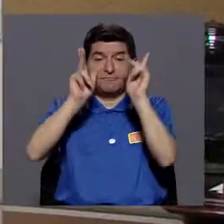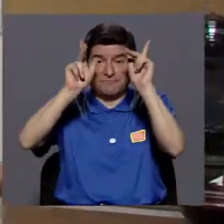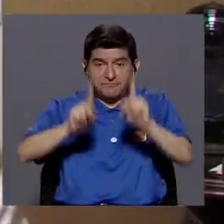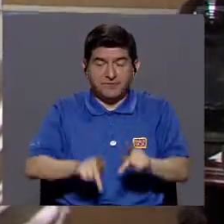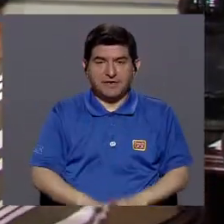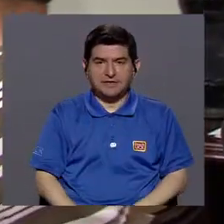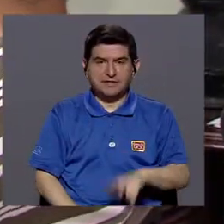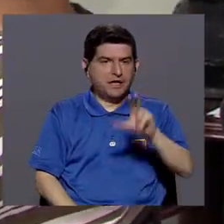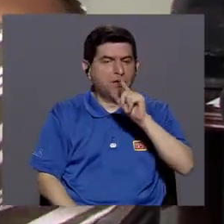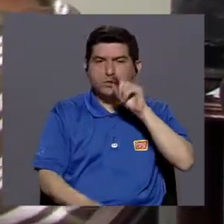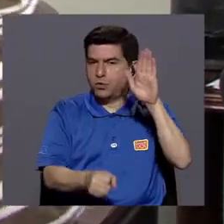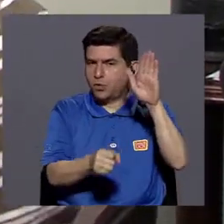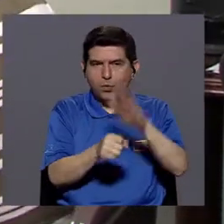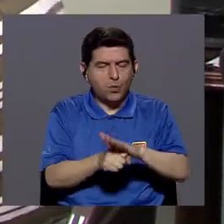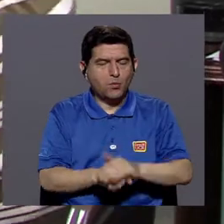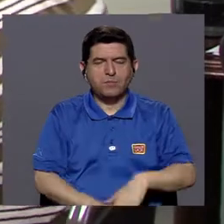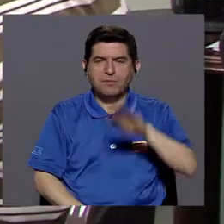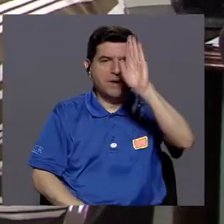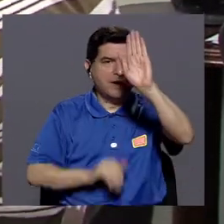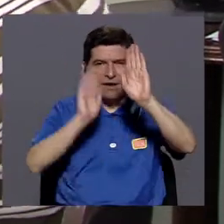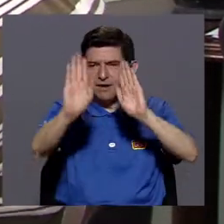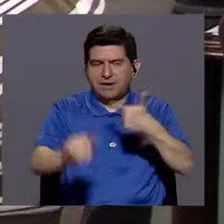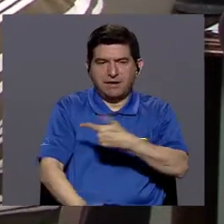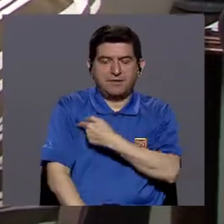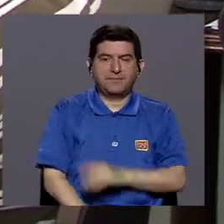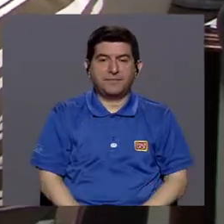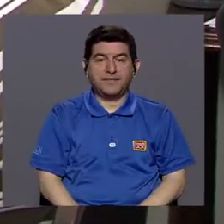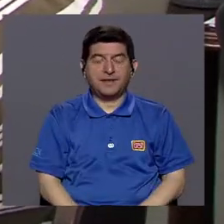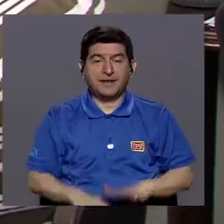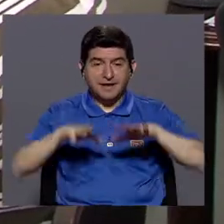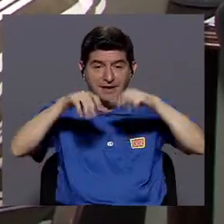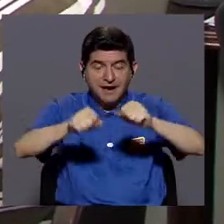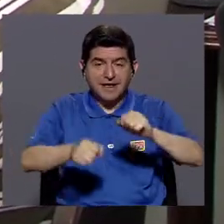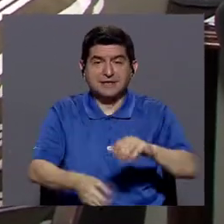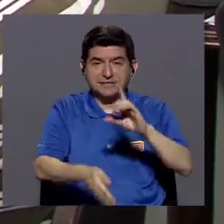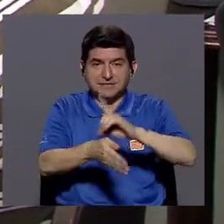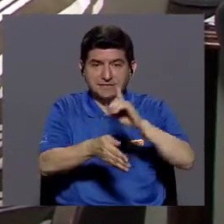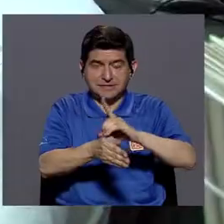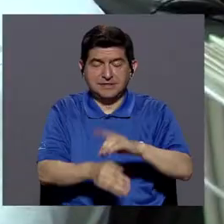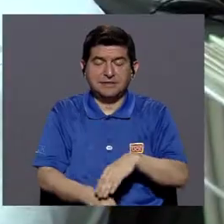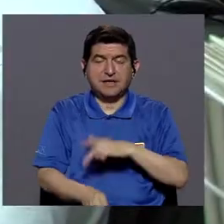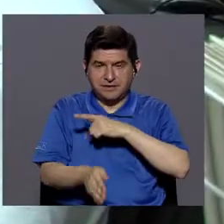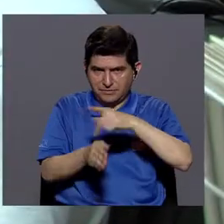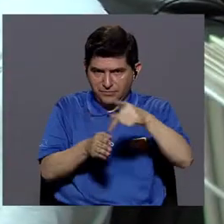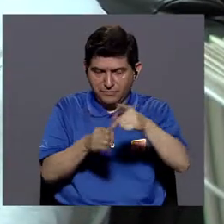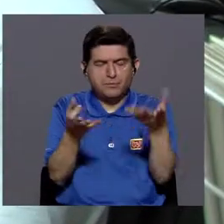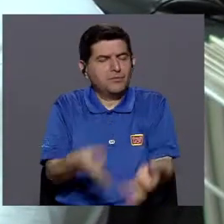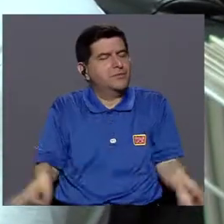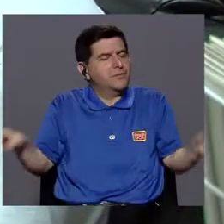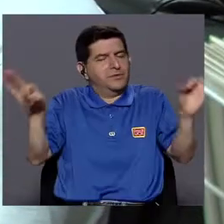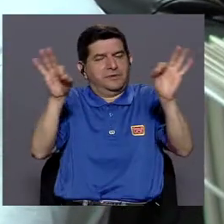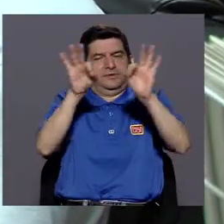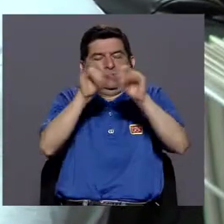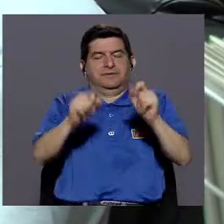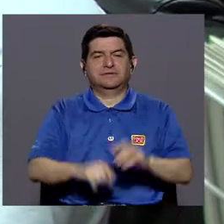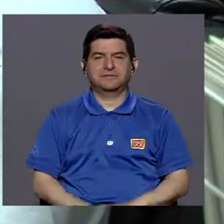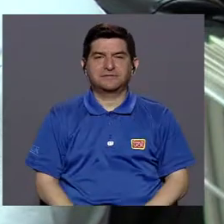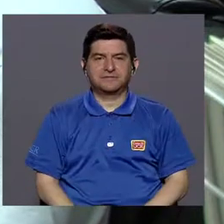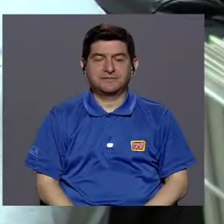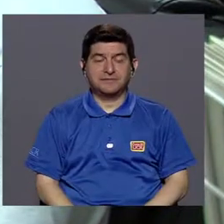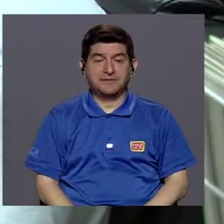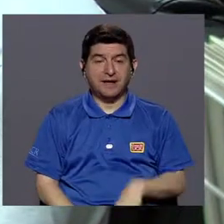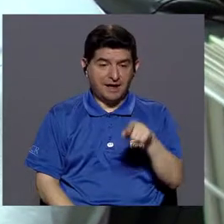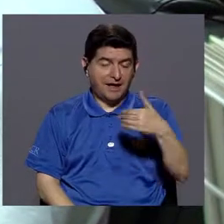persona que no cumpla ese tema de vacunación? La consulta médica o la consulta con el profesional es muy importante, ¿sí?, para que